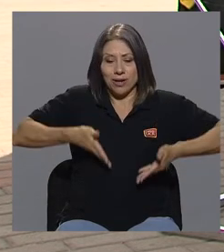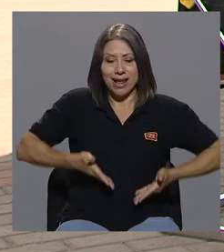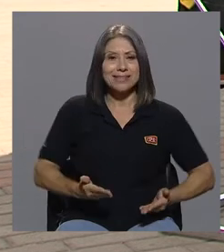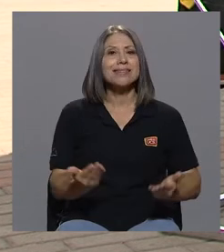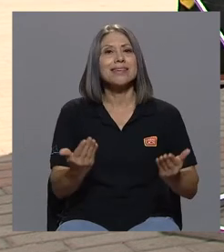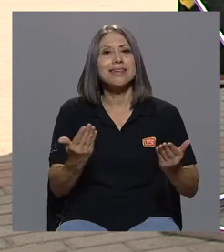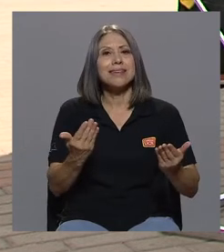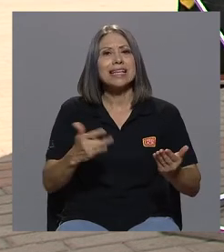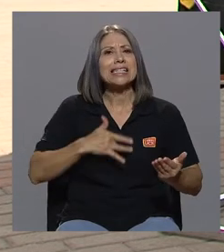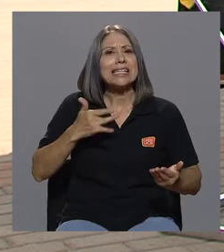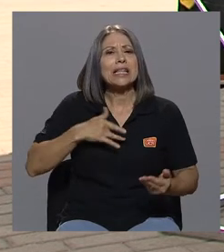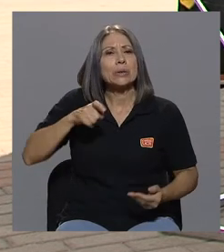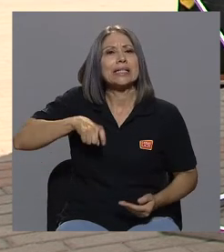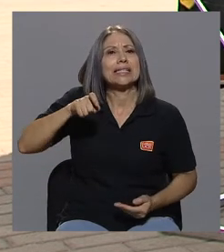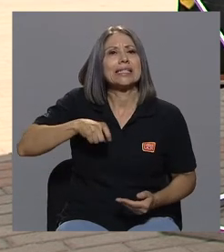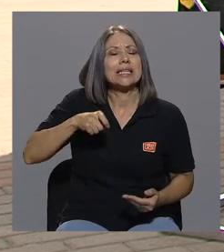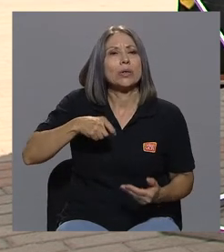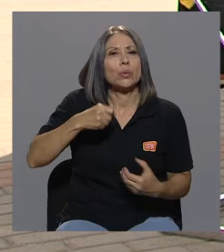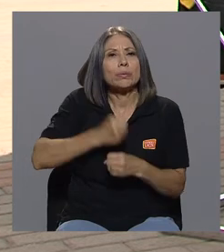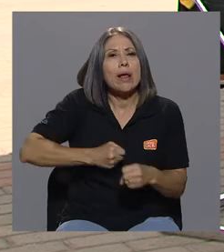de hacer algo por esta provincia